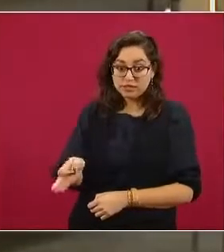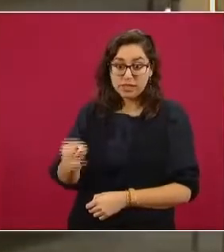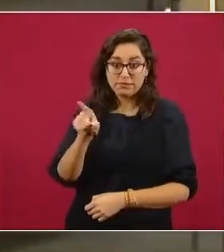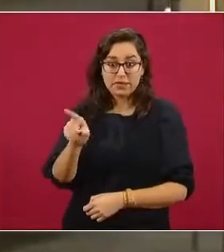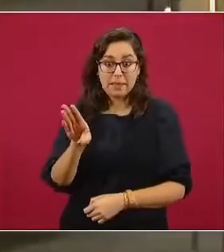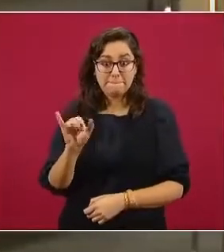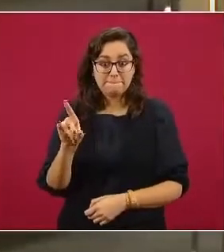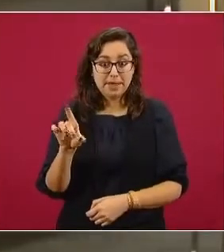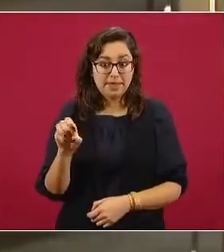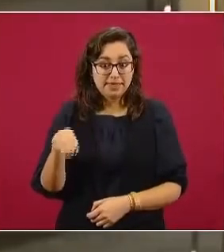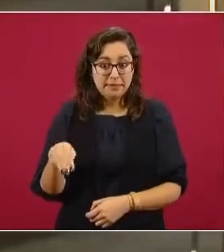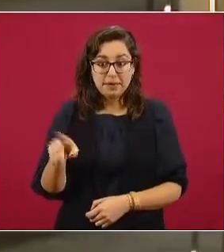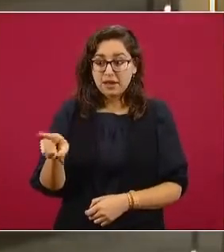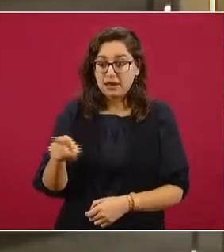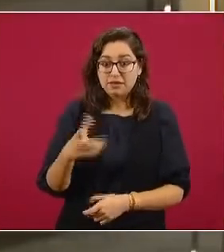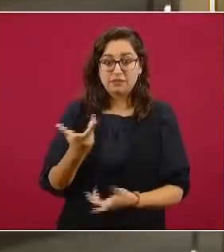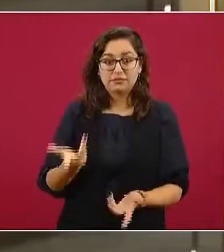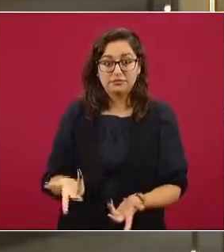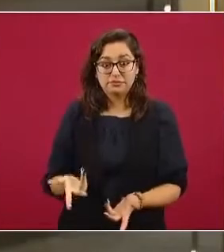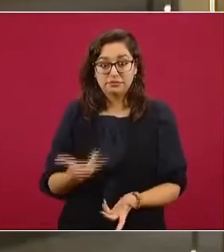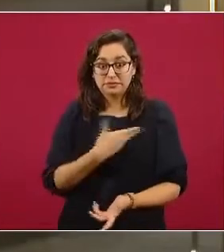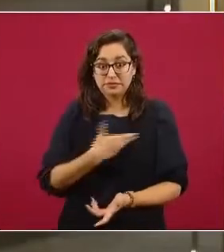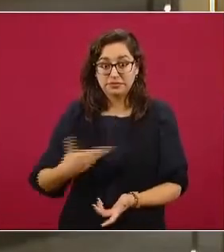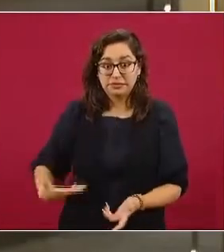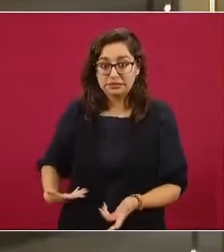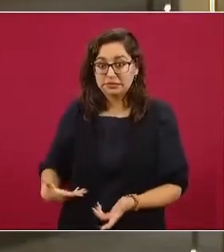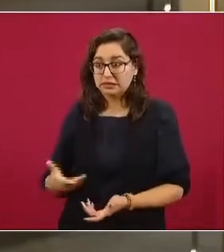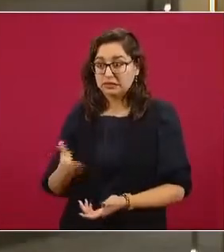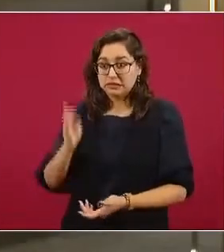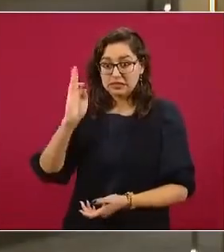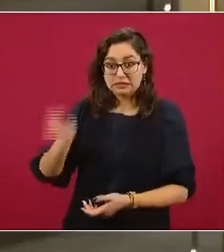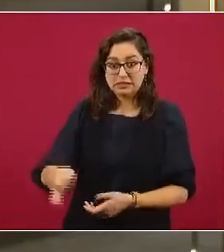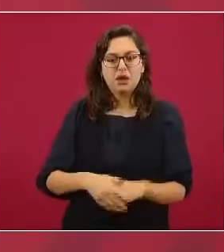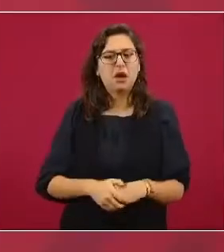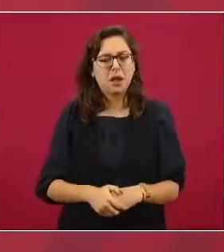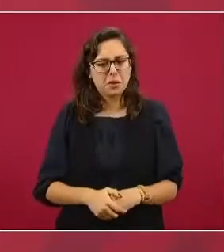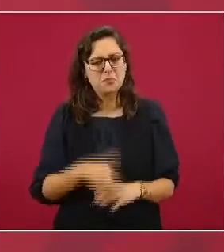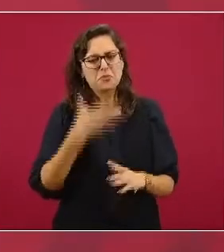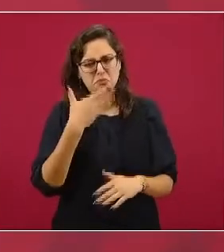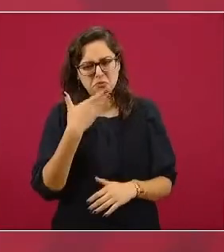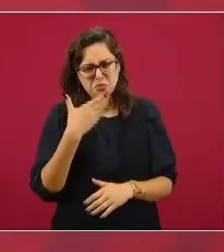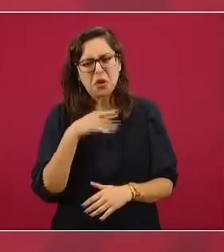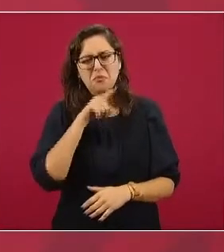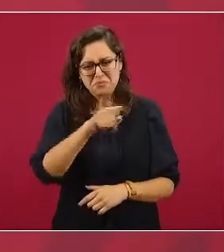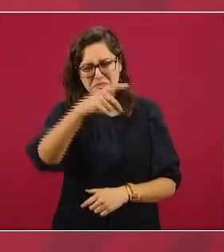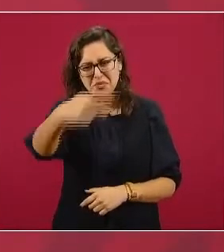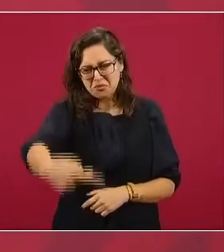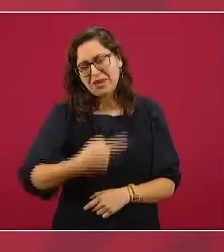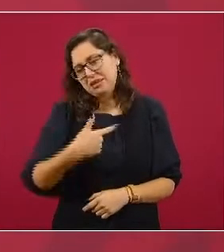Biden como presidente electo, según las previsiones. Qué que me haces la pregunta, sabía que me la iban a hacer ahora.